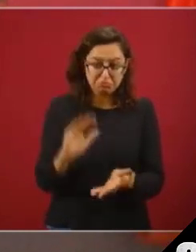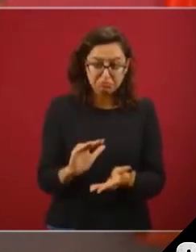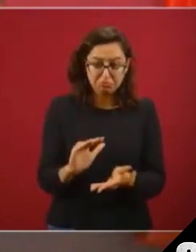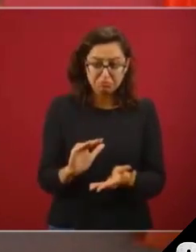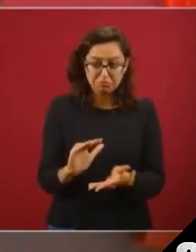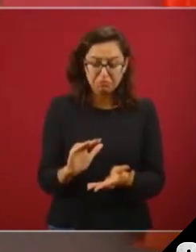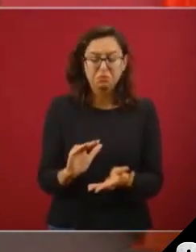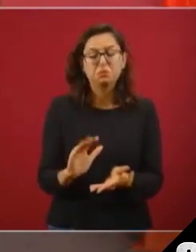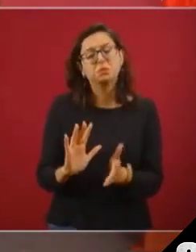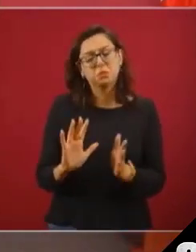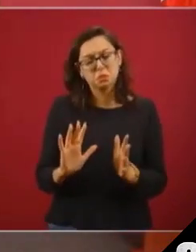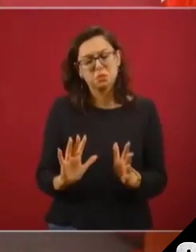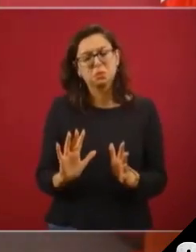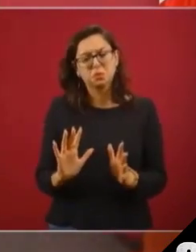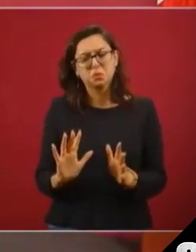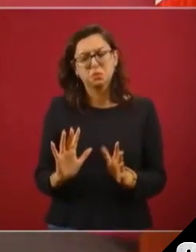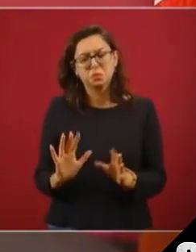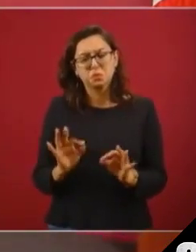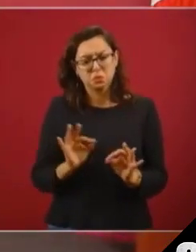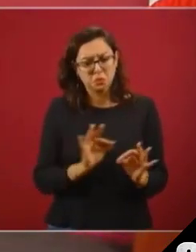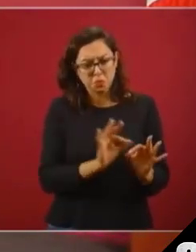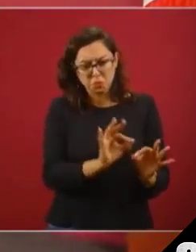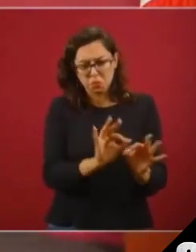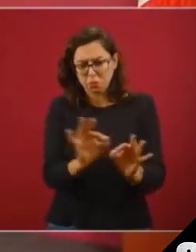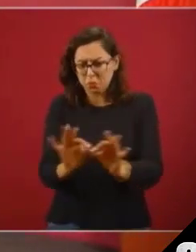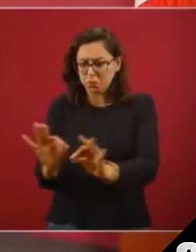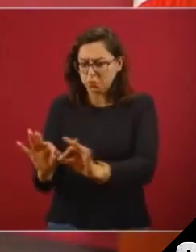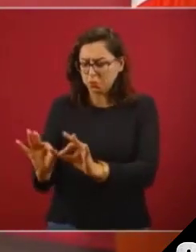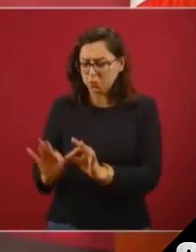se mantiene.